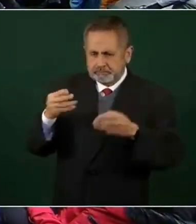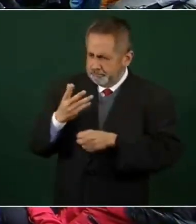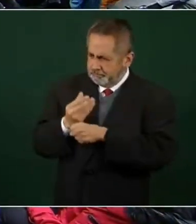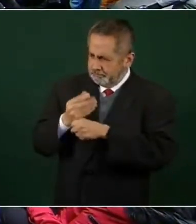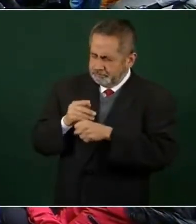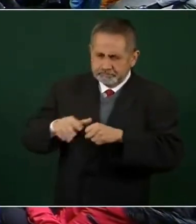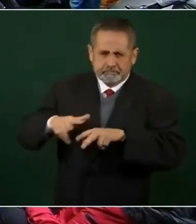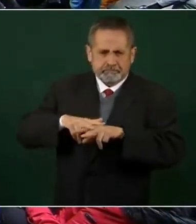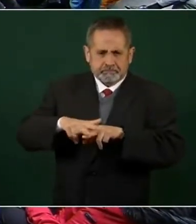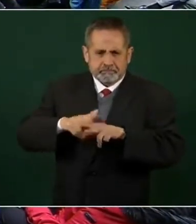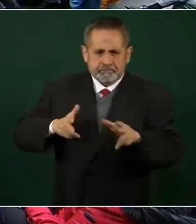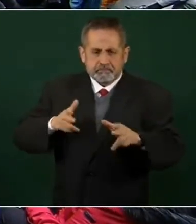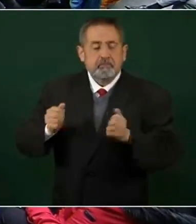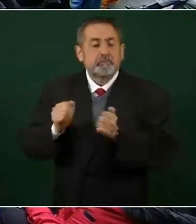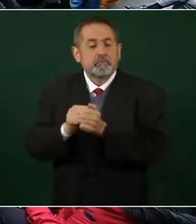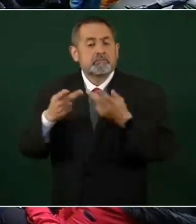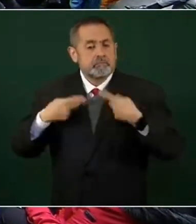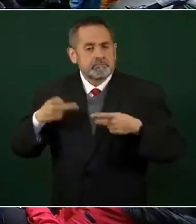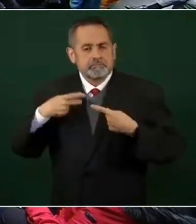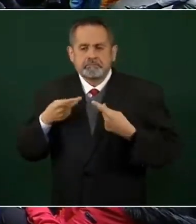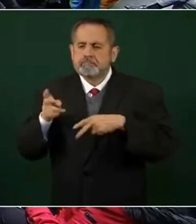trenes, de pasajeros.